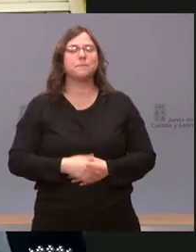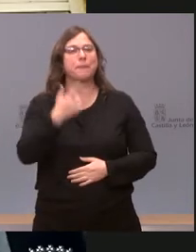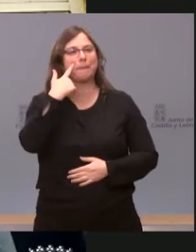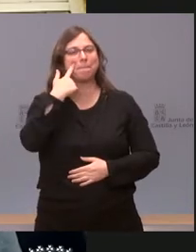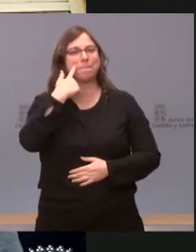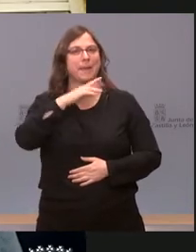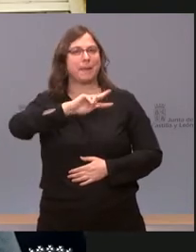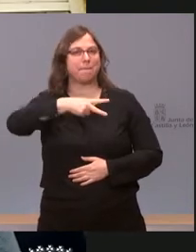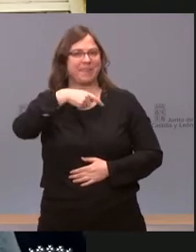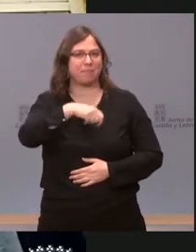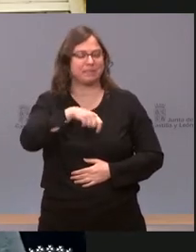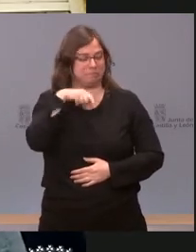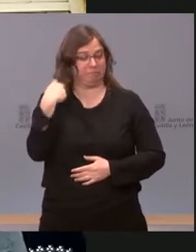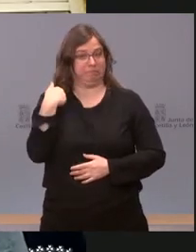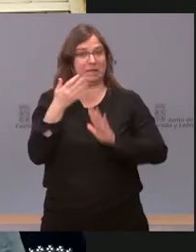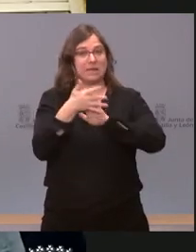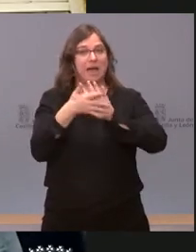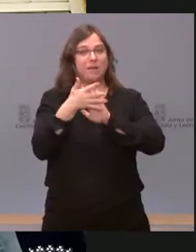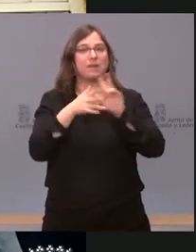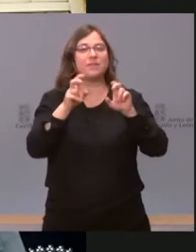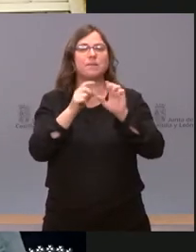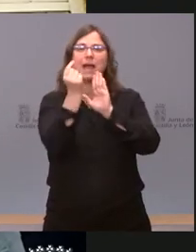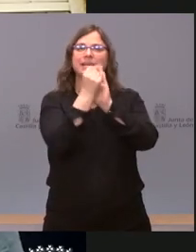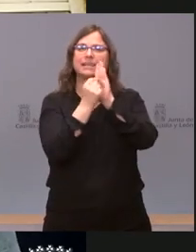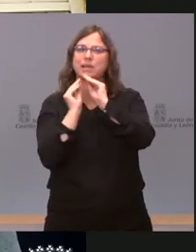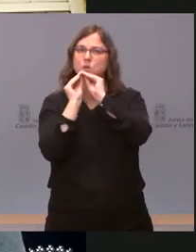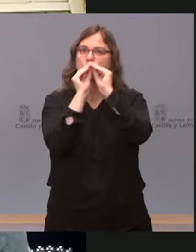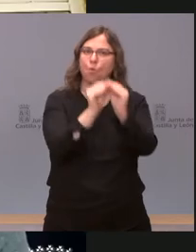Vicepresidente, hablaba ahora mismo del mantenimiento de criterios.